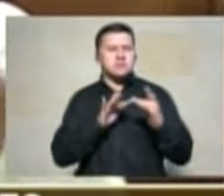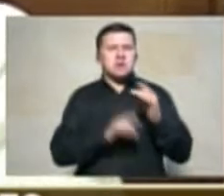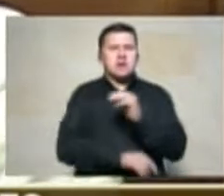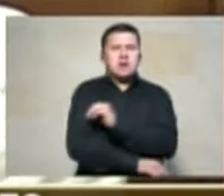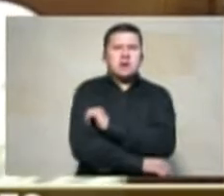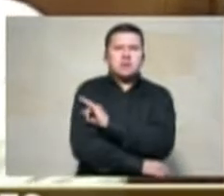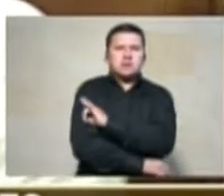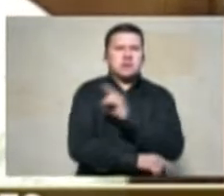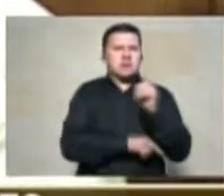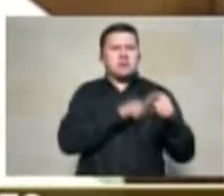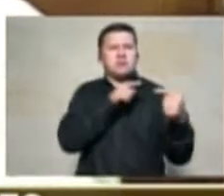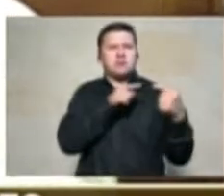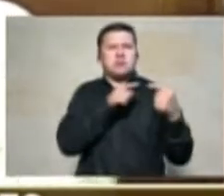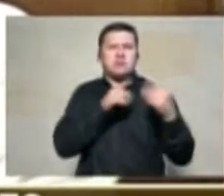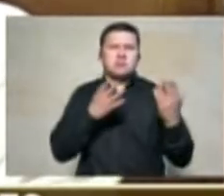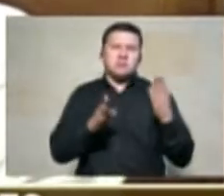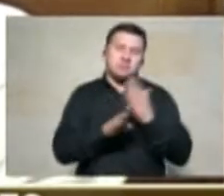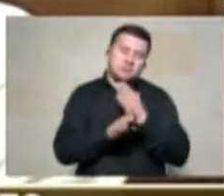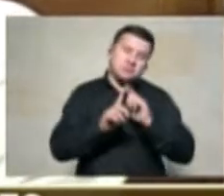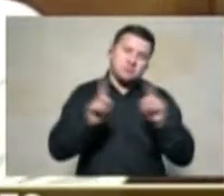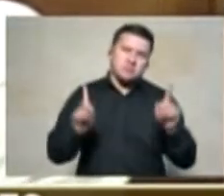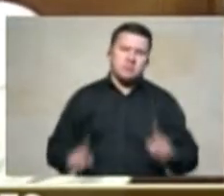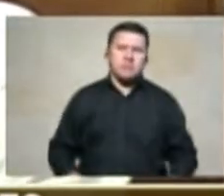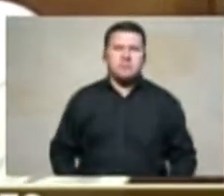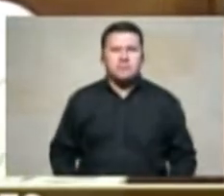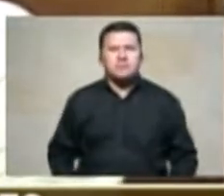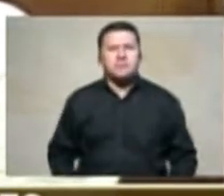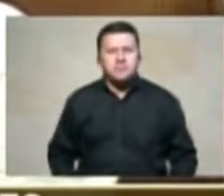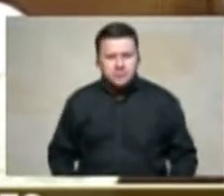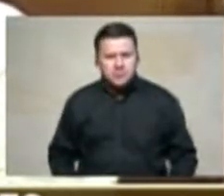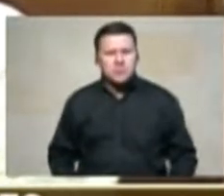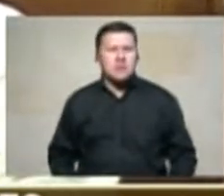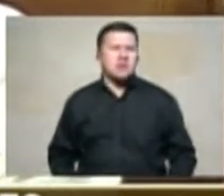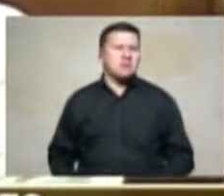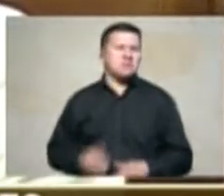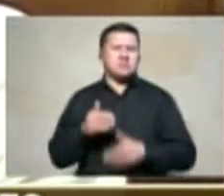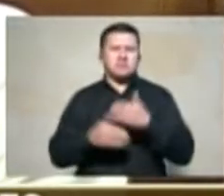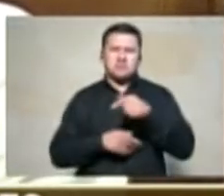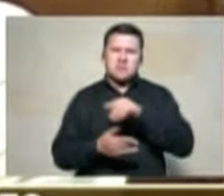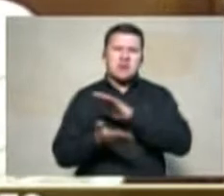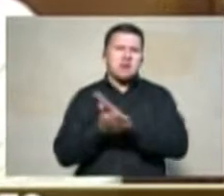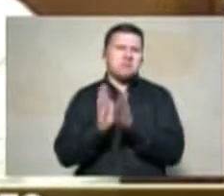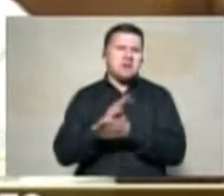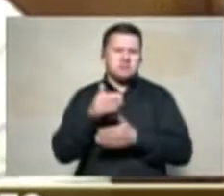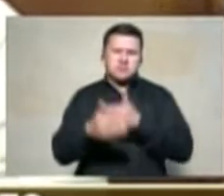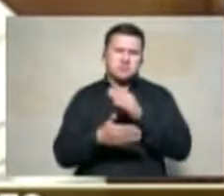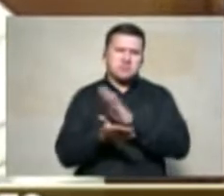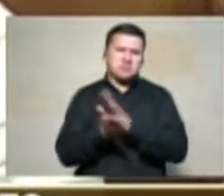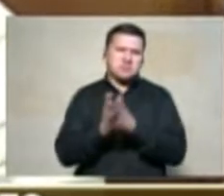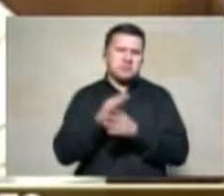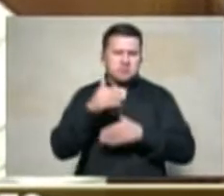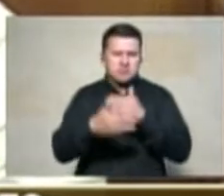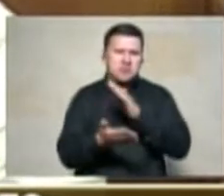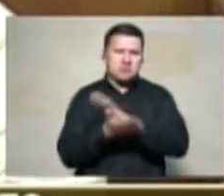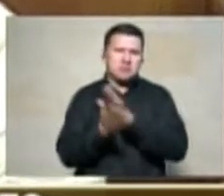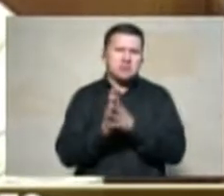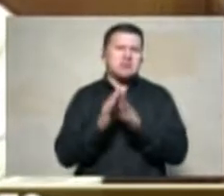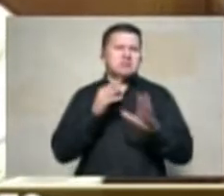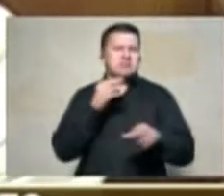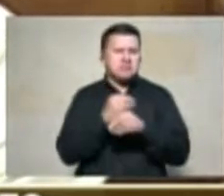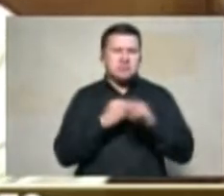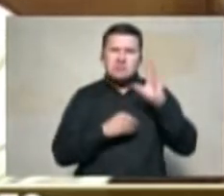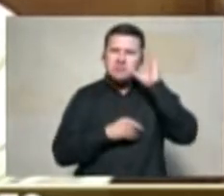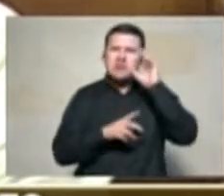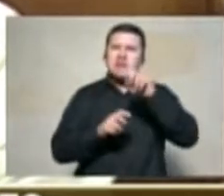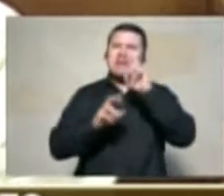paramilitar sin embargo estamos en medio de un proceso de paz y el proceso de paz implica